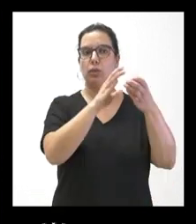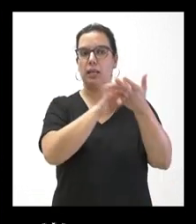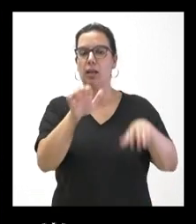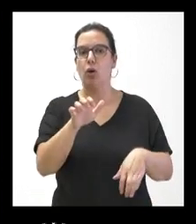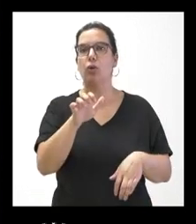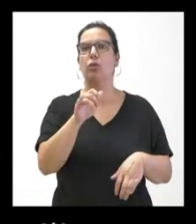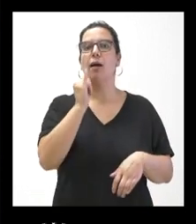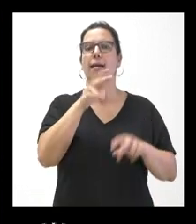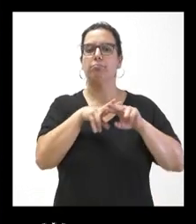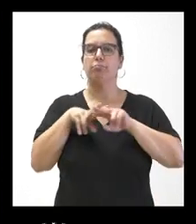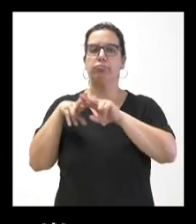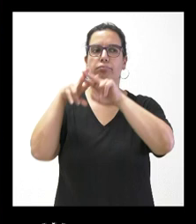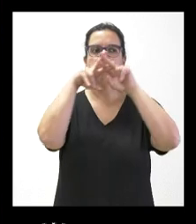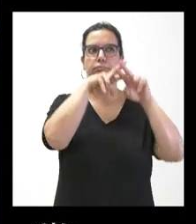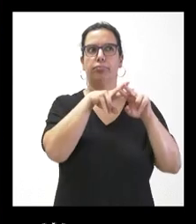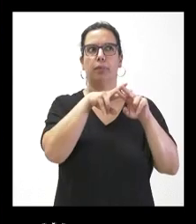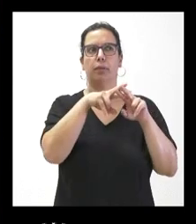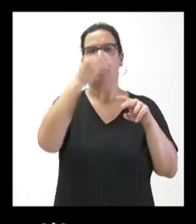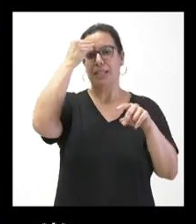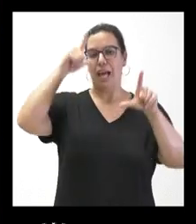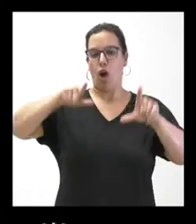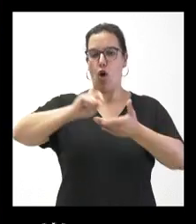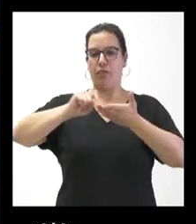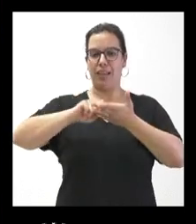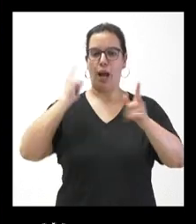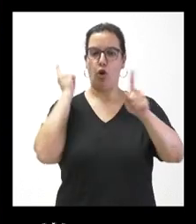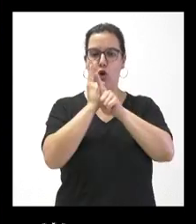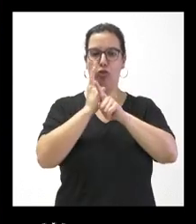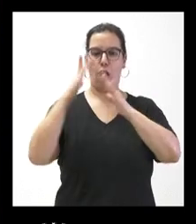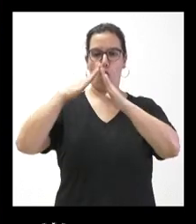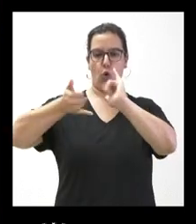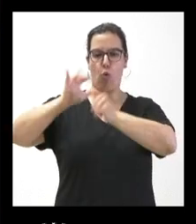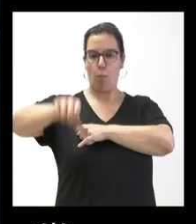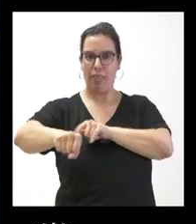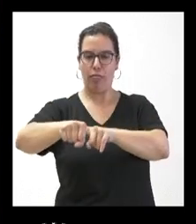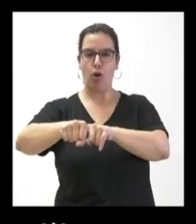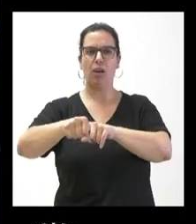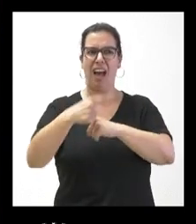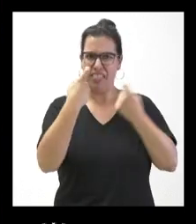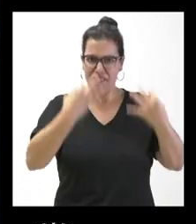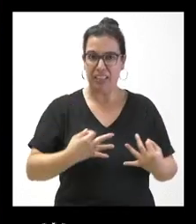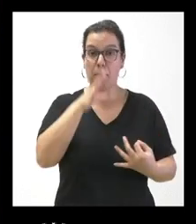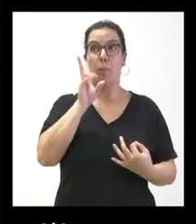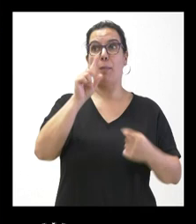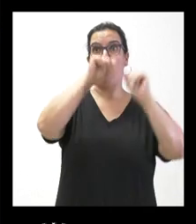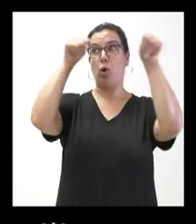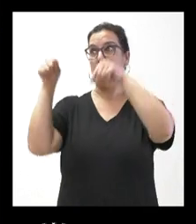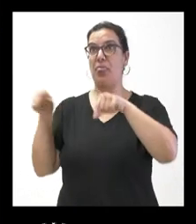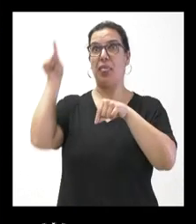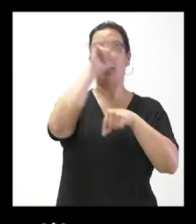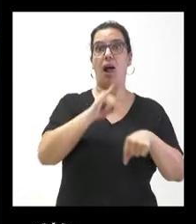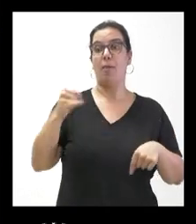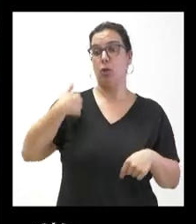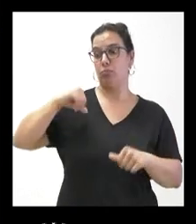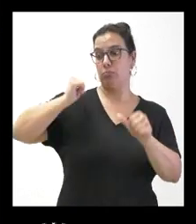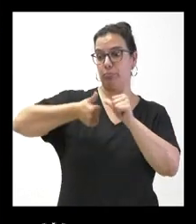análisis que avale la necesidad de las oficinas antiocupación. Pues después de conocer los datos provincializados, sabemos que en un mes y